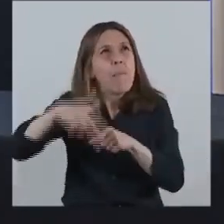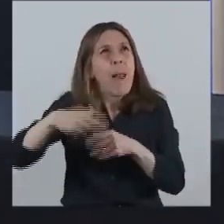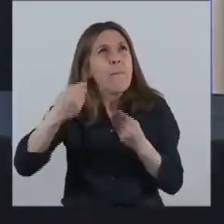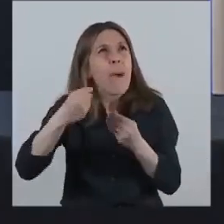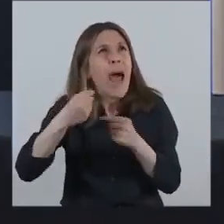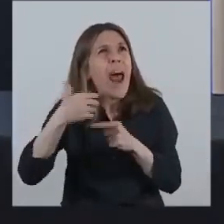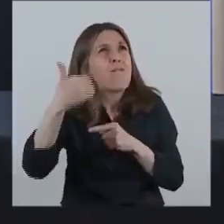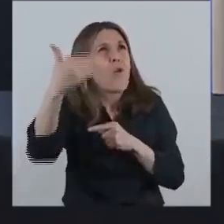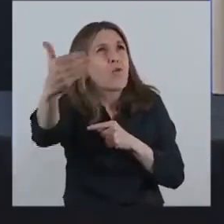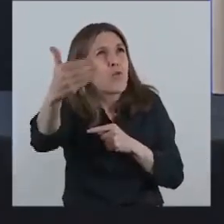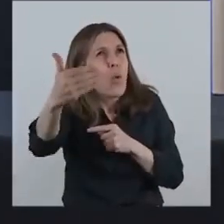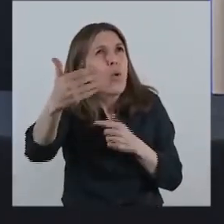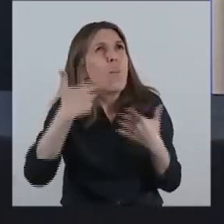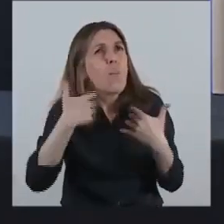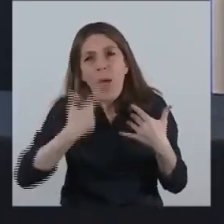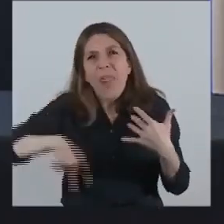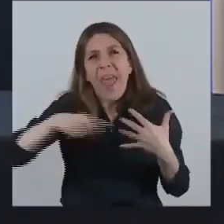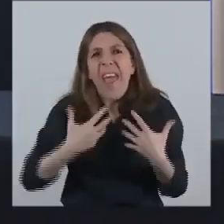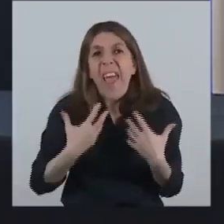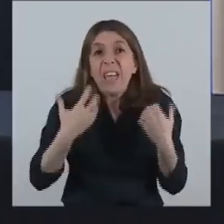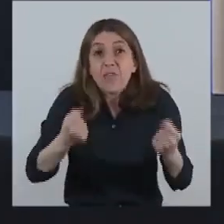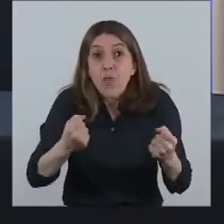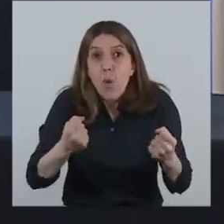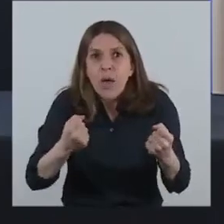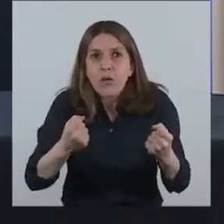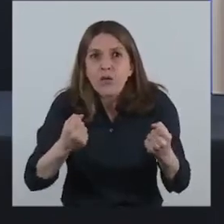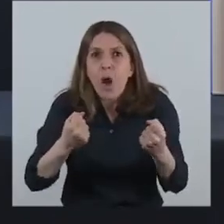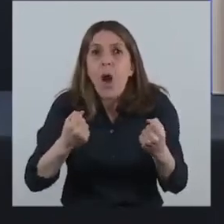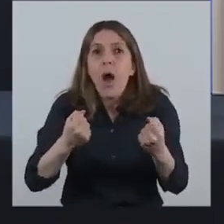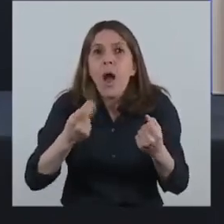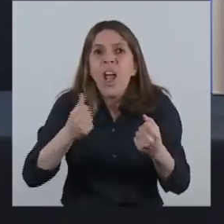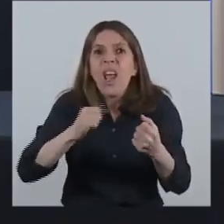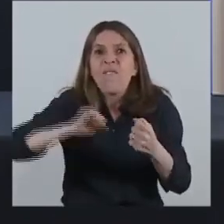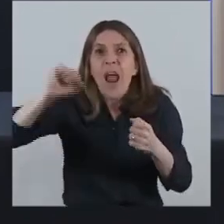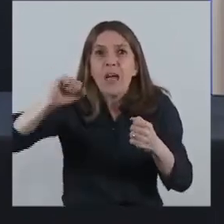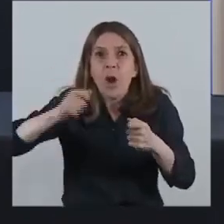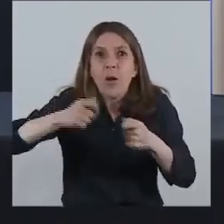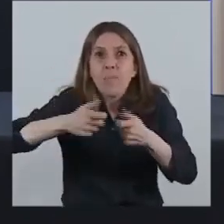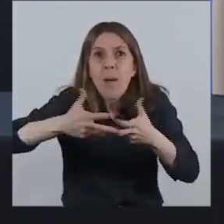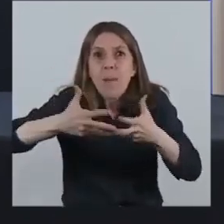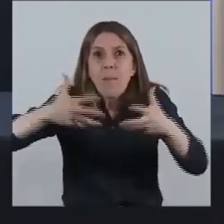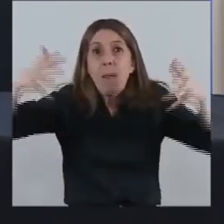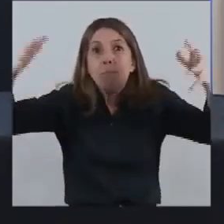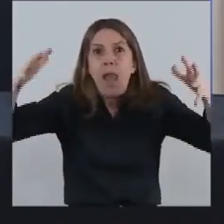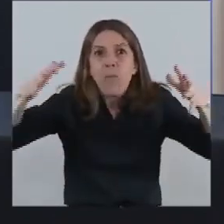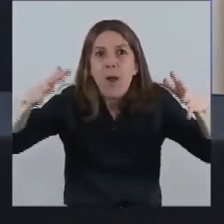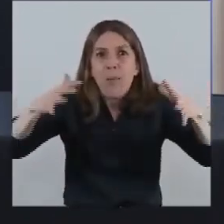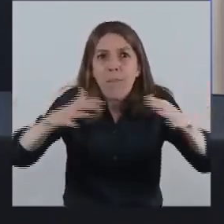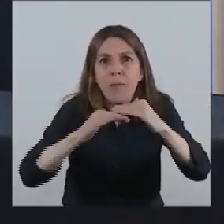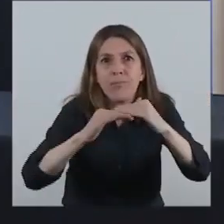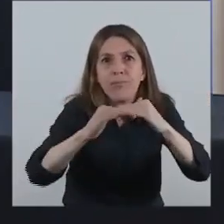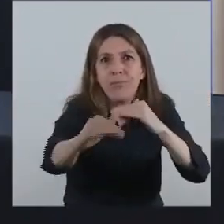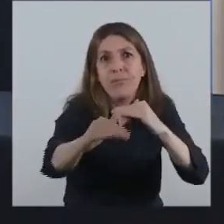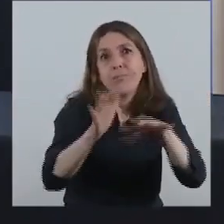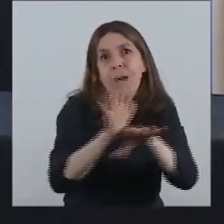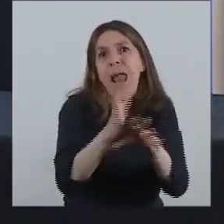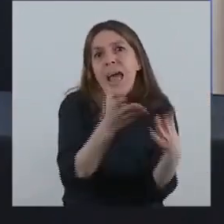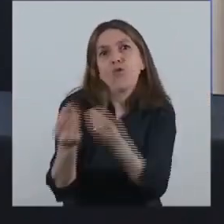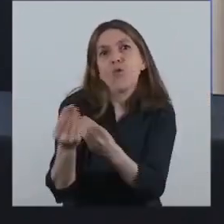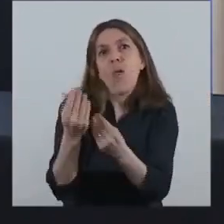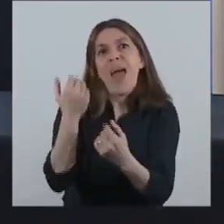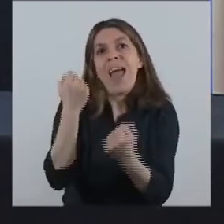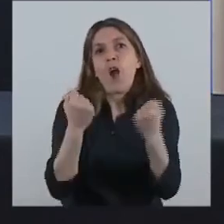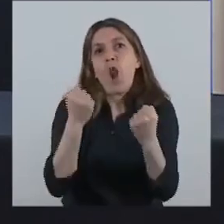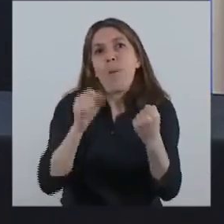y que esos esfuerzos persistan hasta llegar a las condiciones que son sanas para la economía argentina.